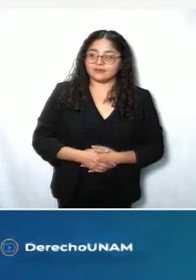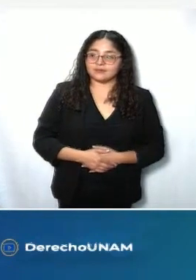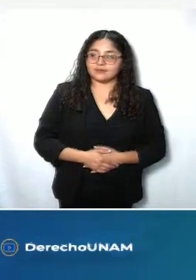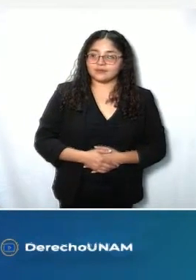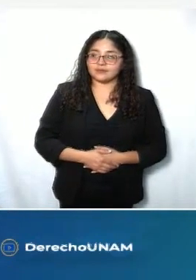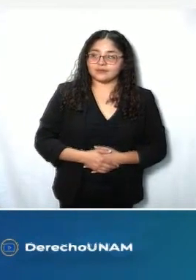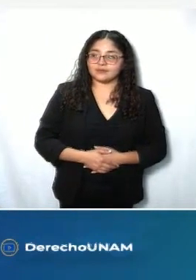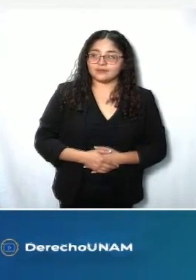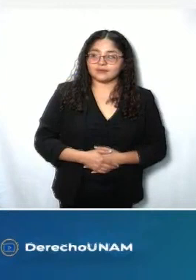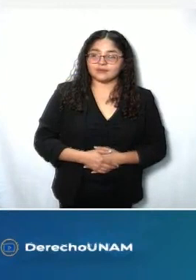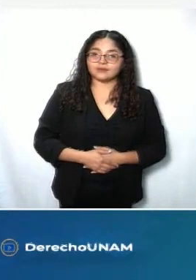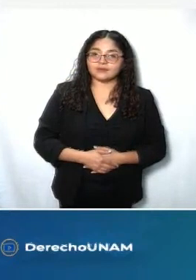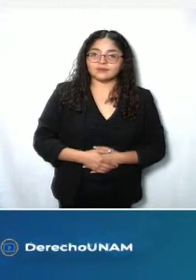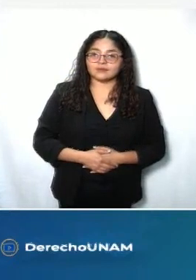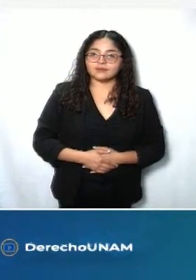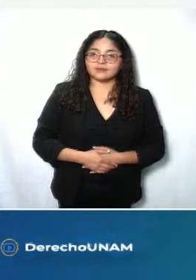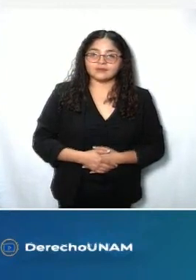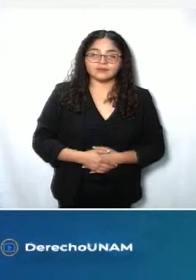Aplausos.